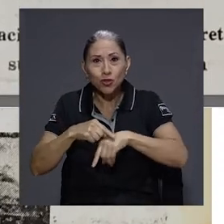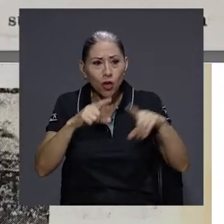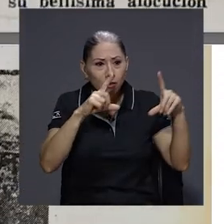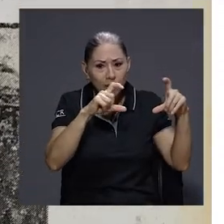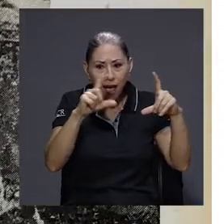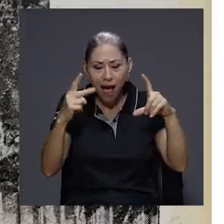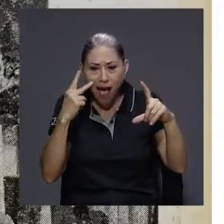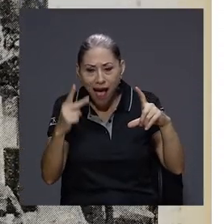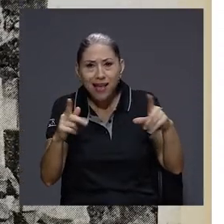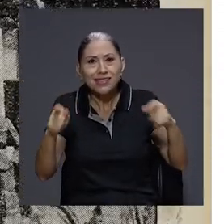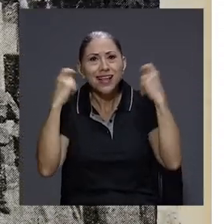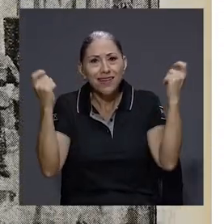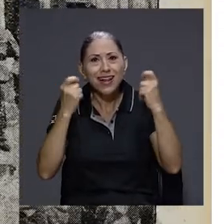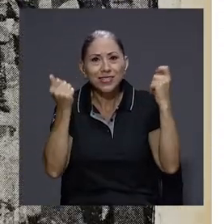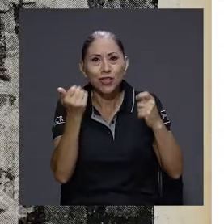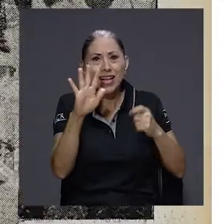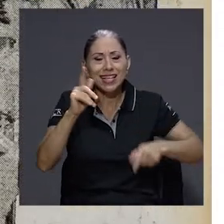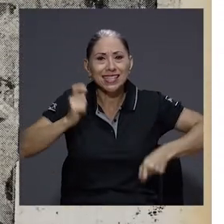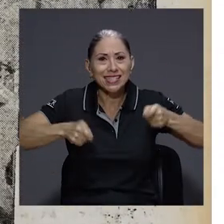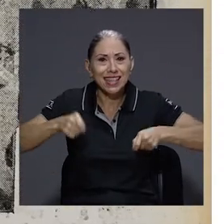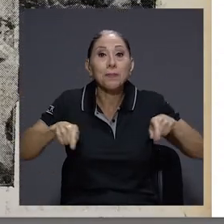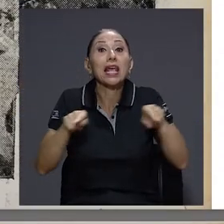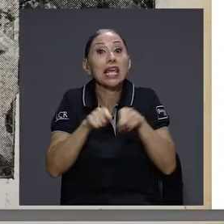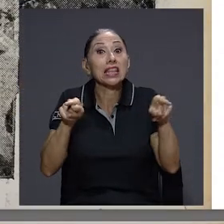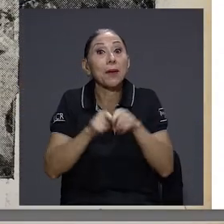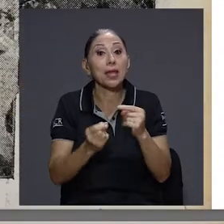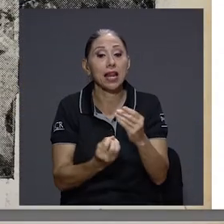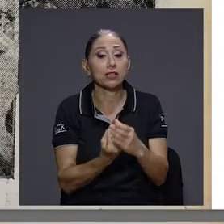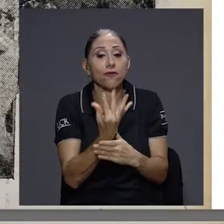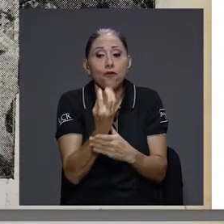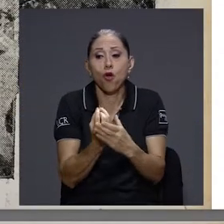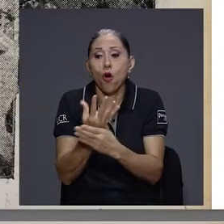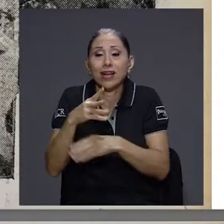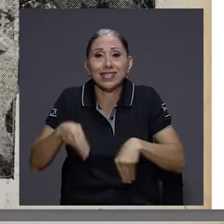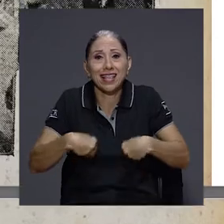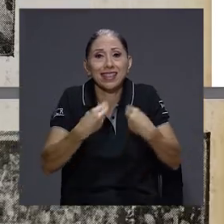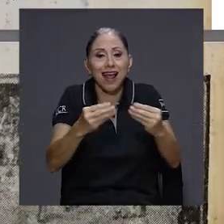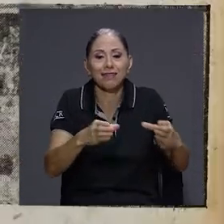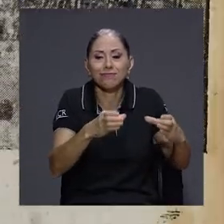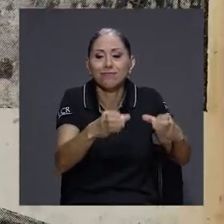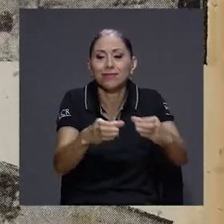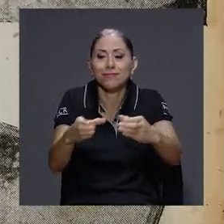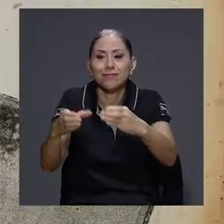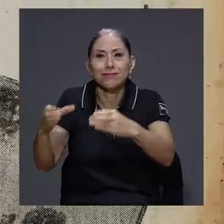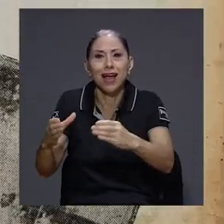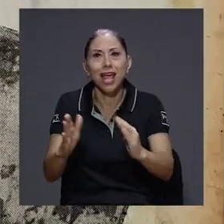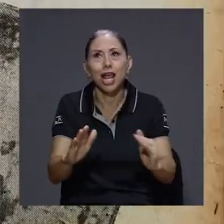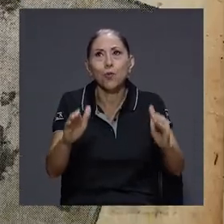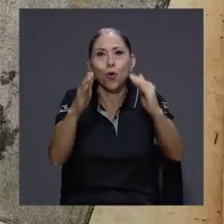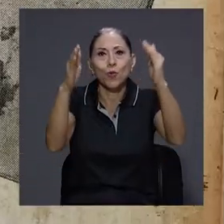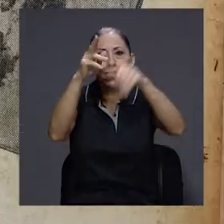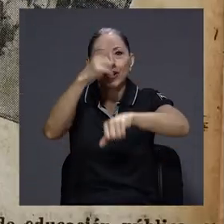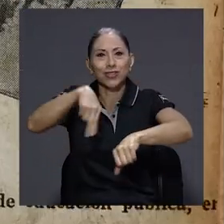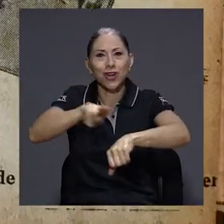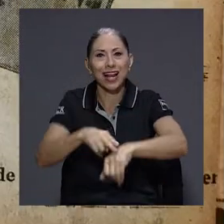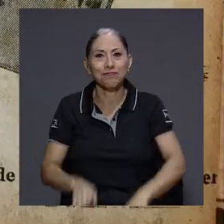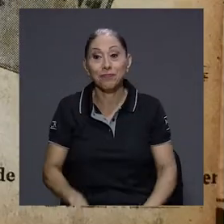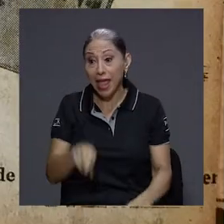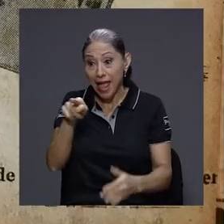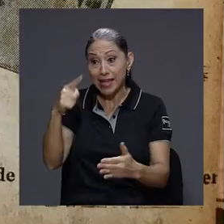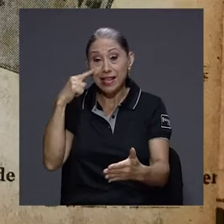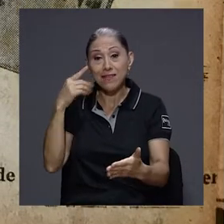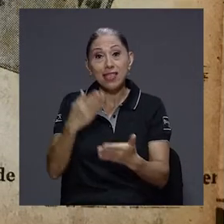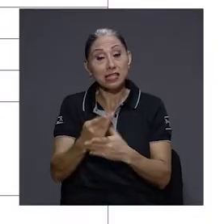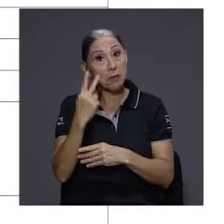15 de septiembre y la ofrenda floral que se hace ante el Monumento Nacional. La muestra deja en evidencia cómo ha